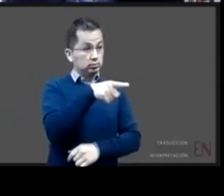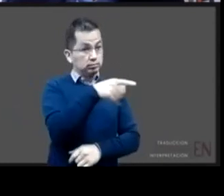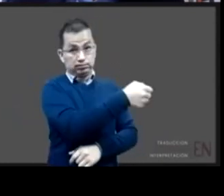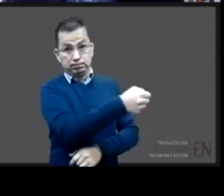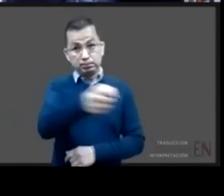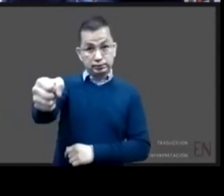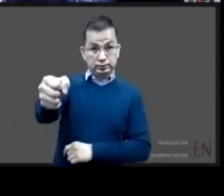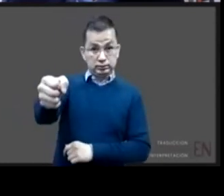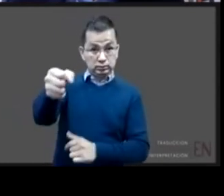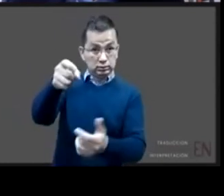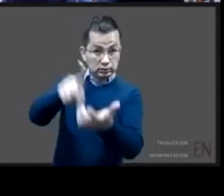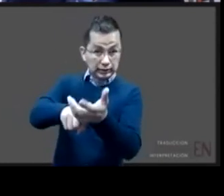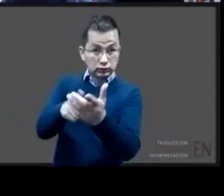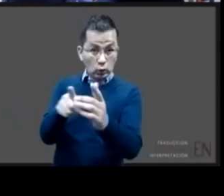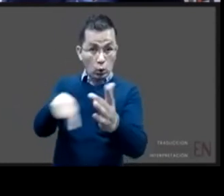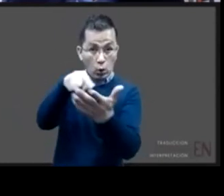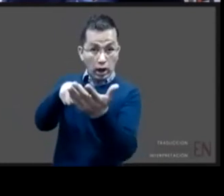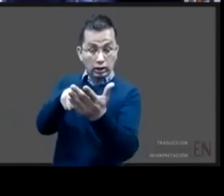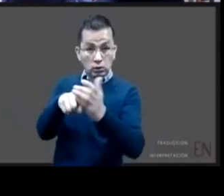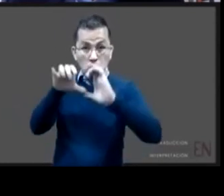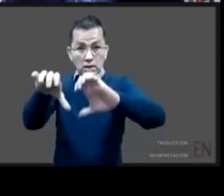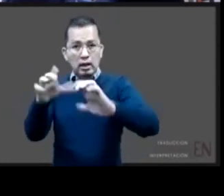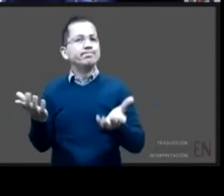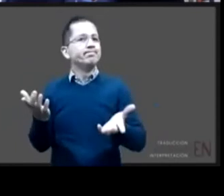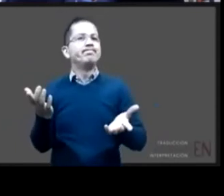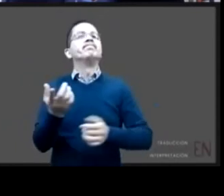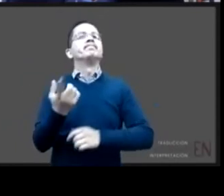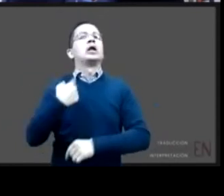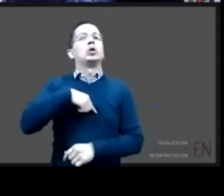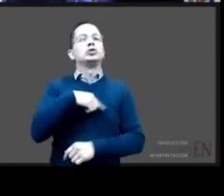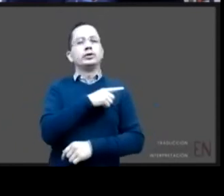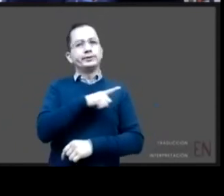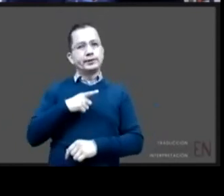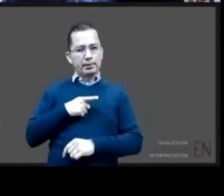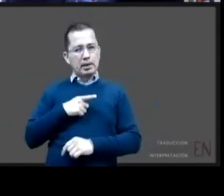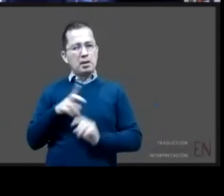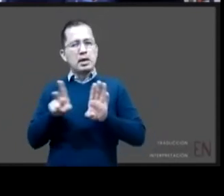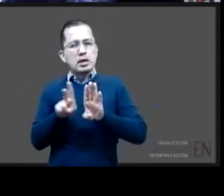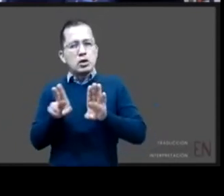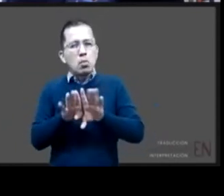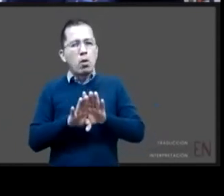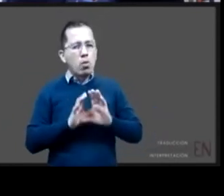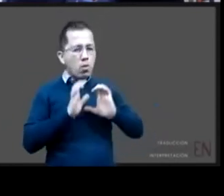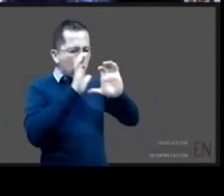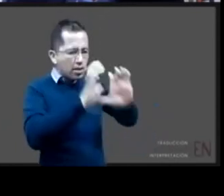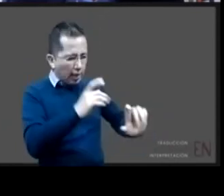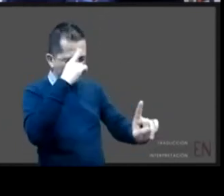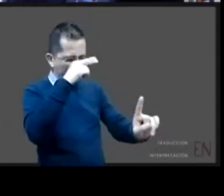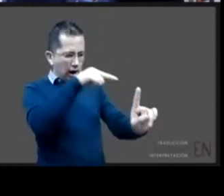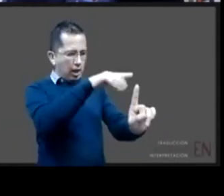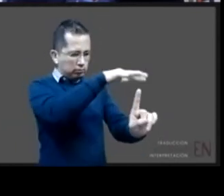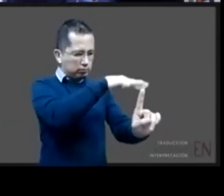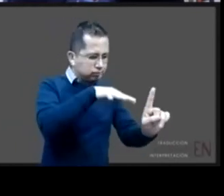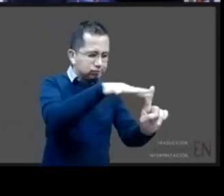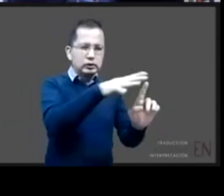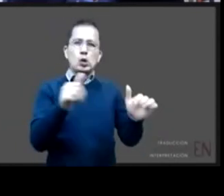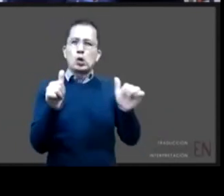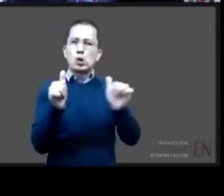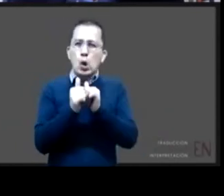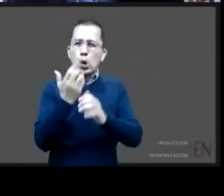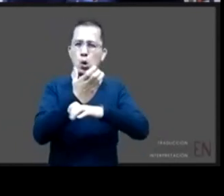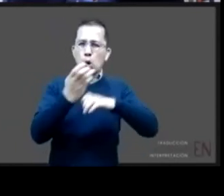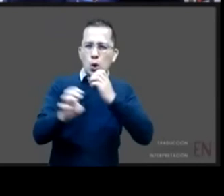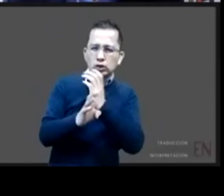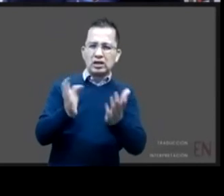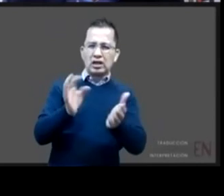ser dotar de esfuerzos dotar de herramientas y dotar de recursos para que a través de equipos multidisciplinarios